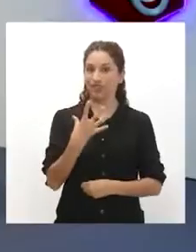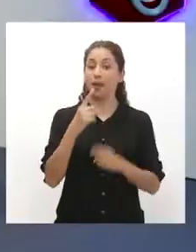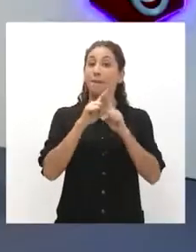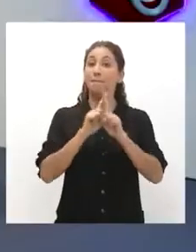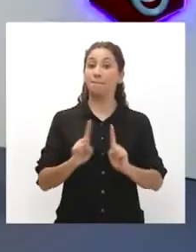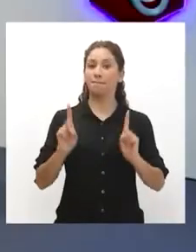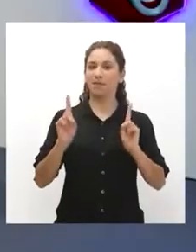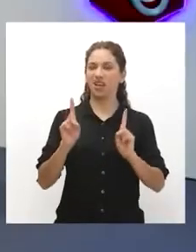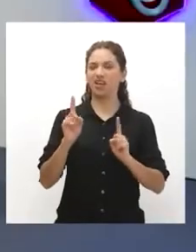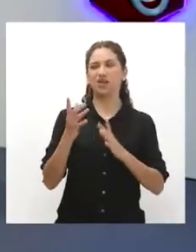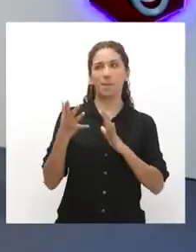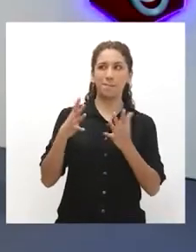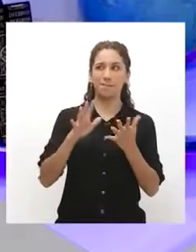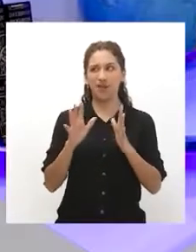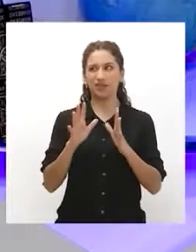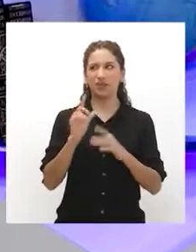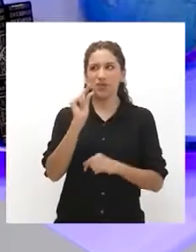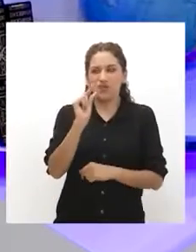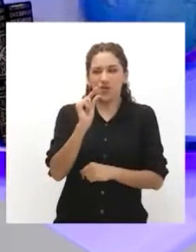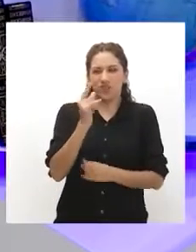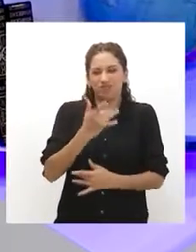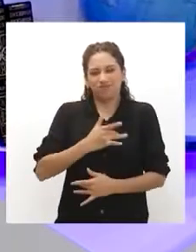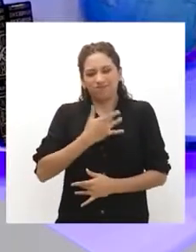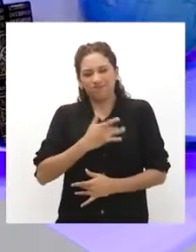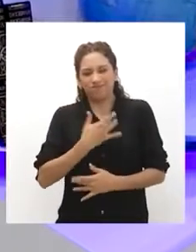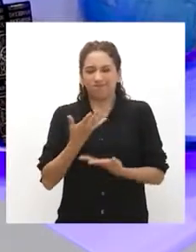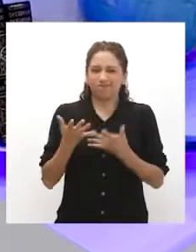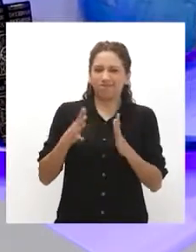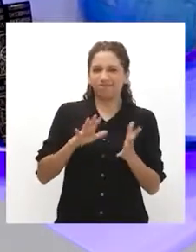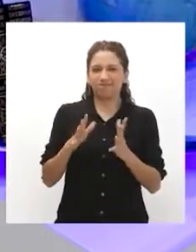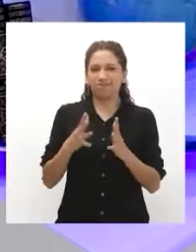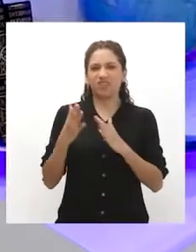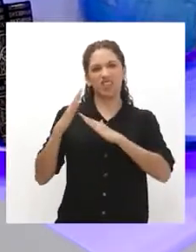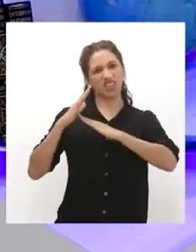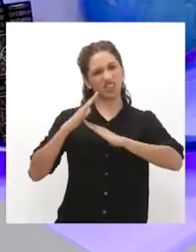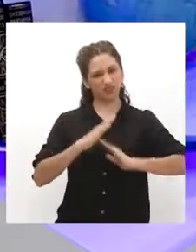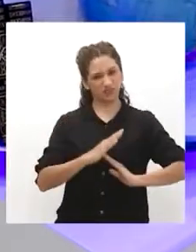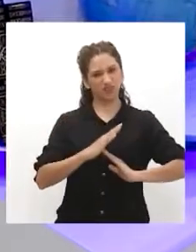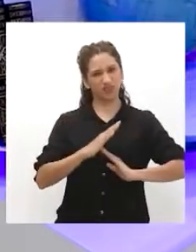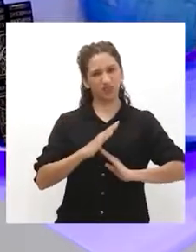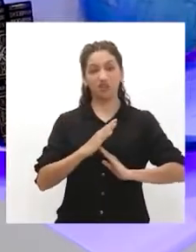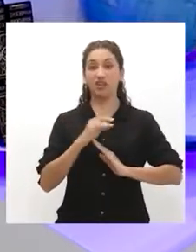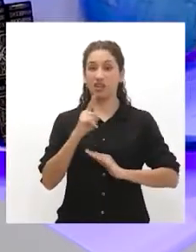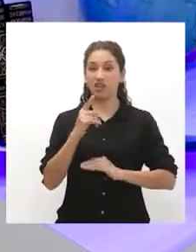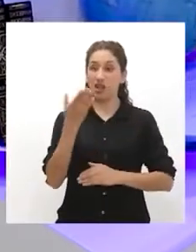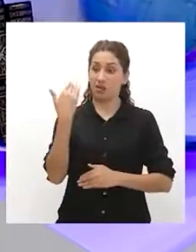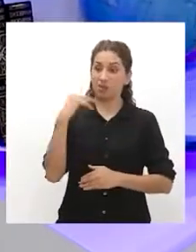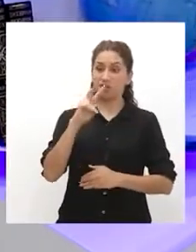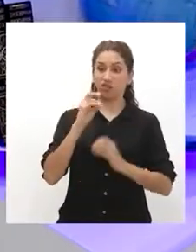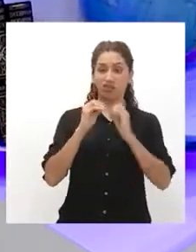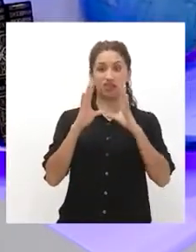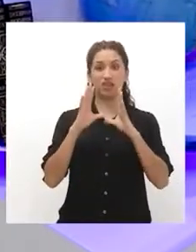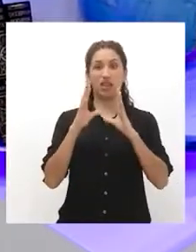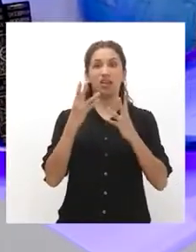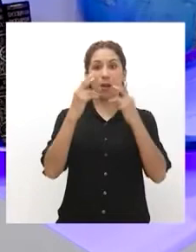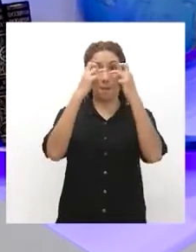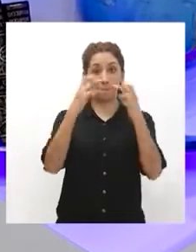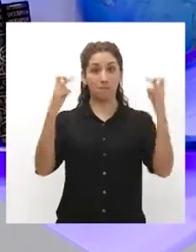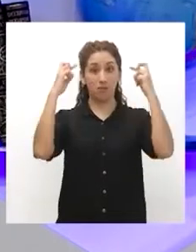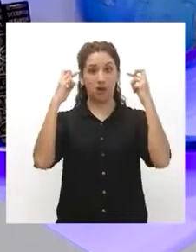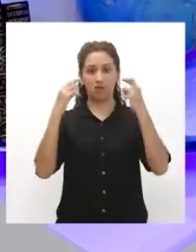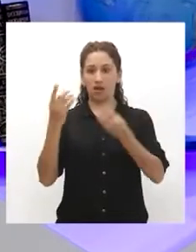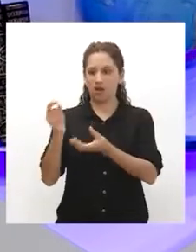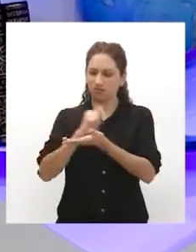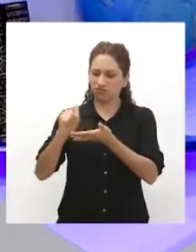Pero lo que no es muy bonito y genera un poco de incomodidad es la discriminación. Hace unos días me escribió uno de los chicos de la